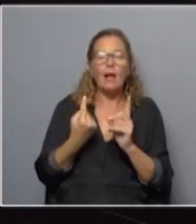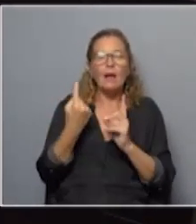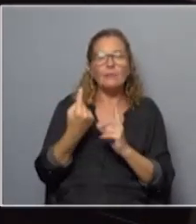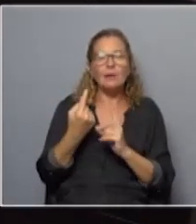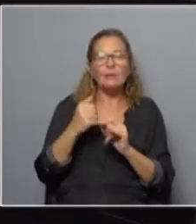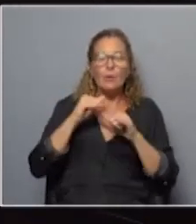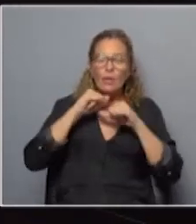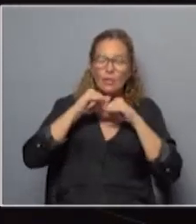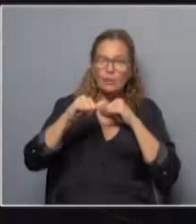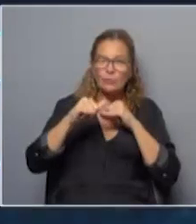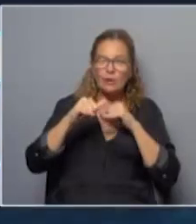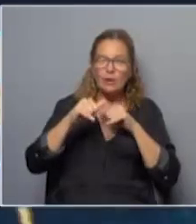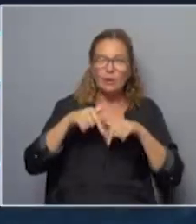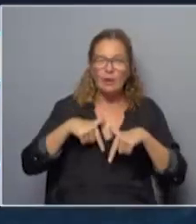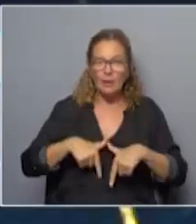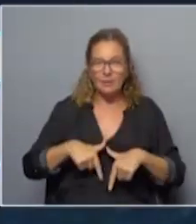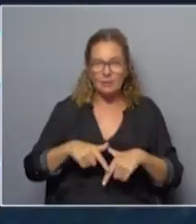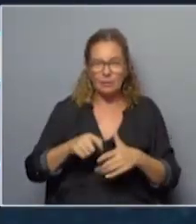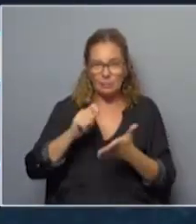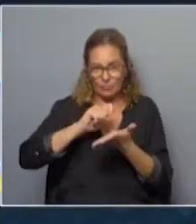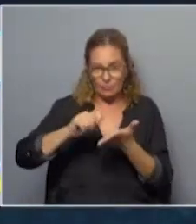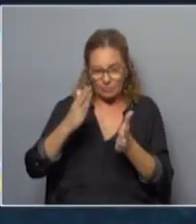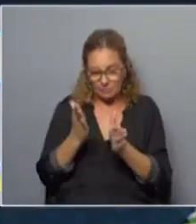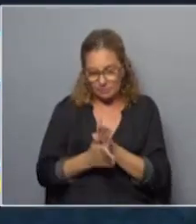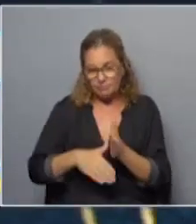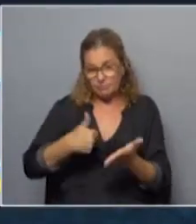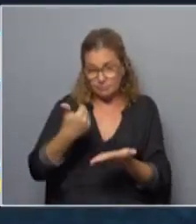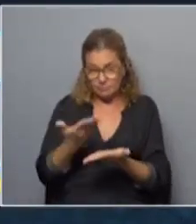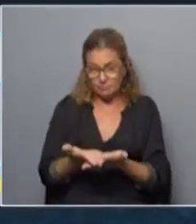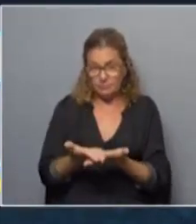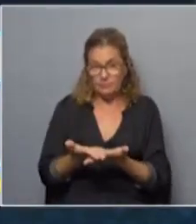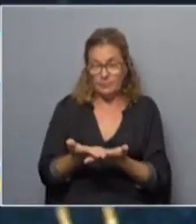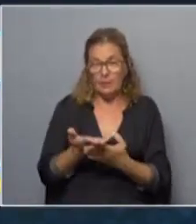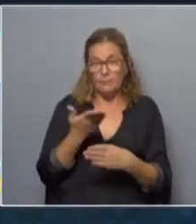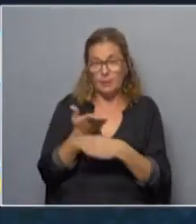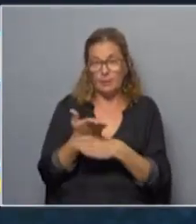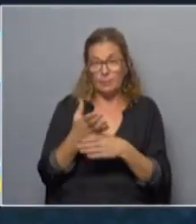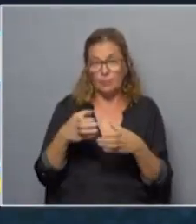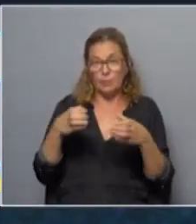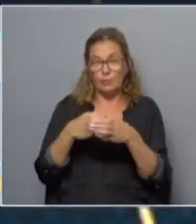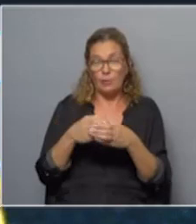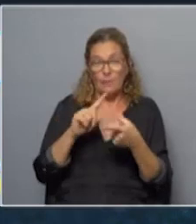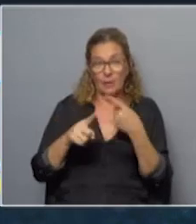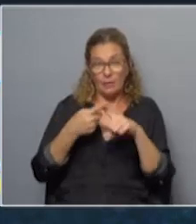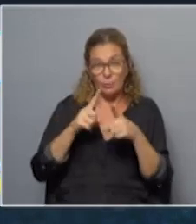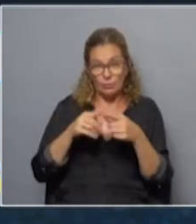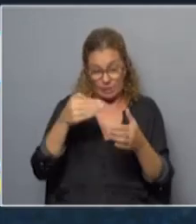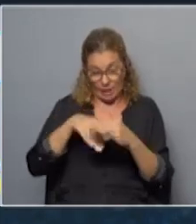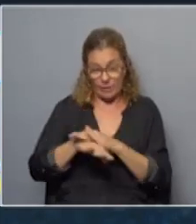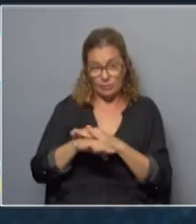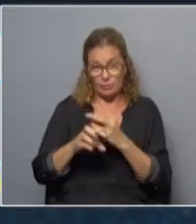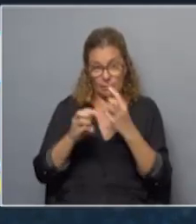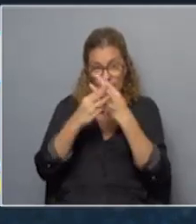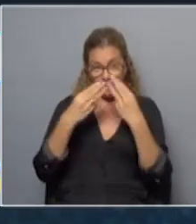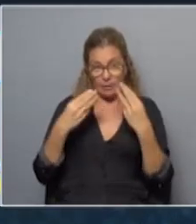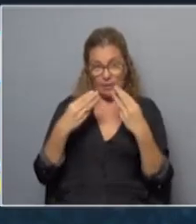una denuncia al ministerio y esto va por oficio y está registrado solicitamos una reunión para discutir el contenido en general